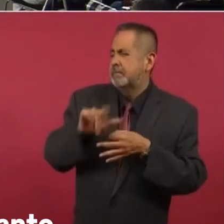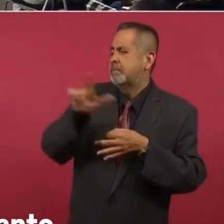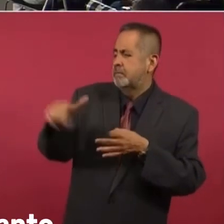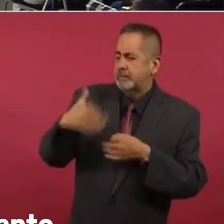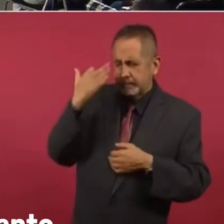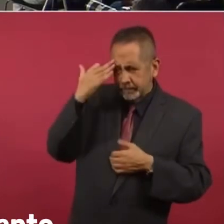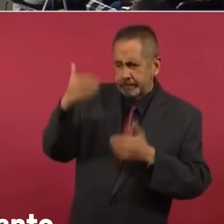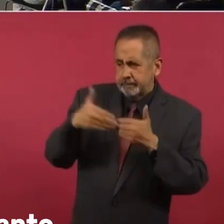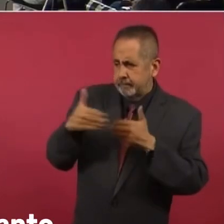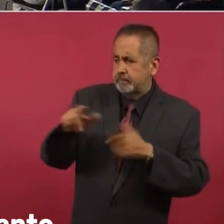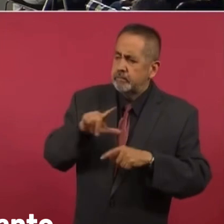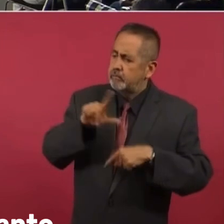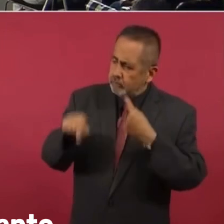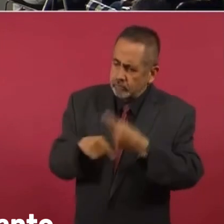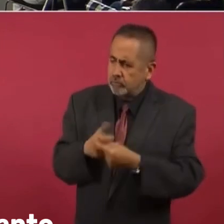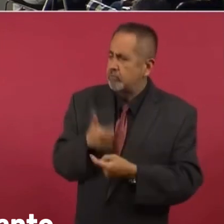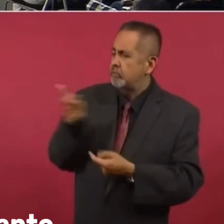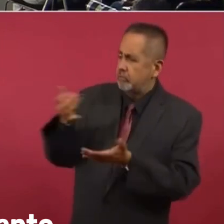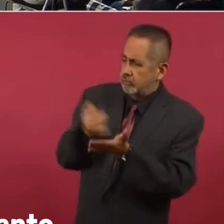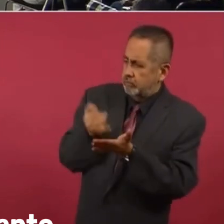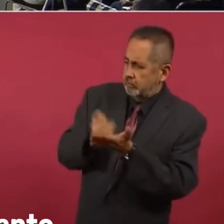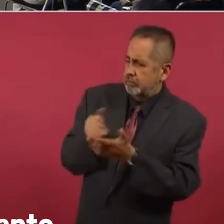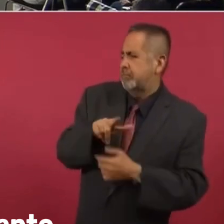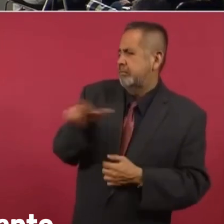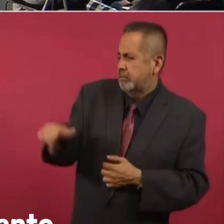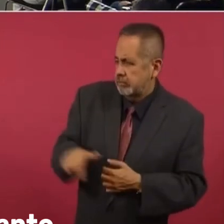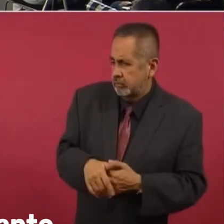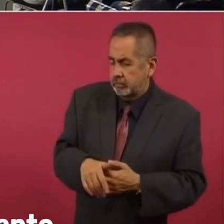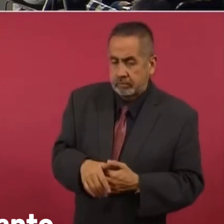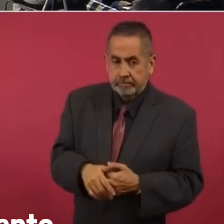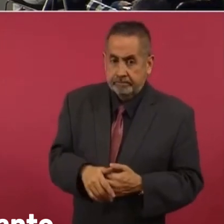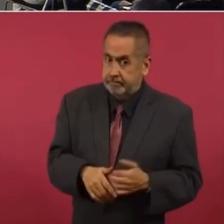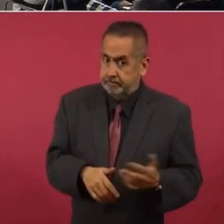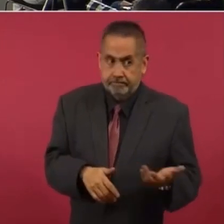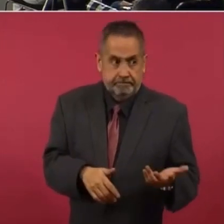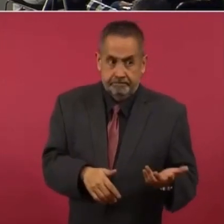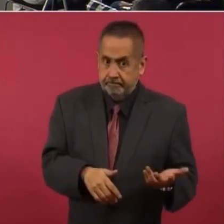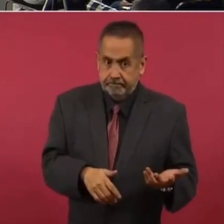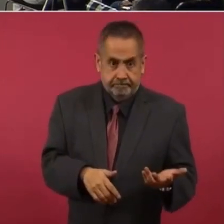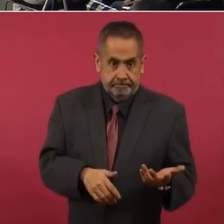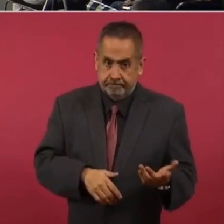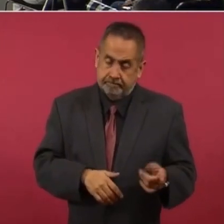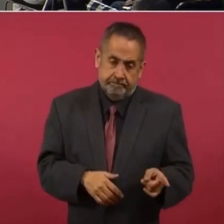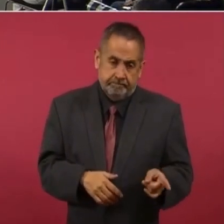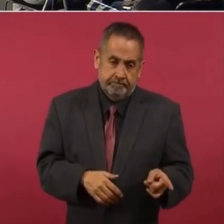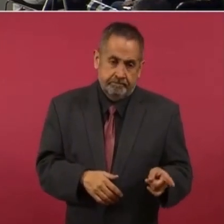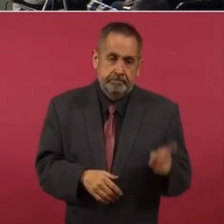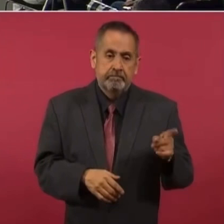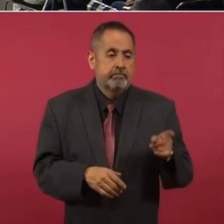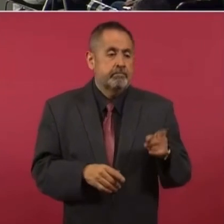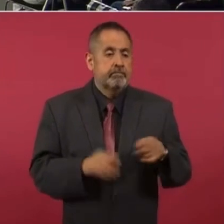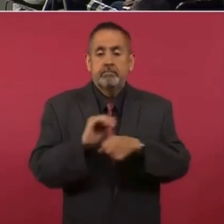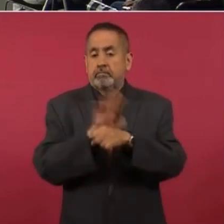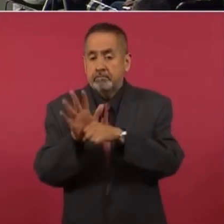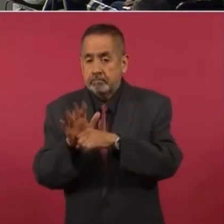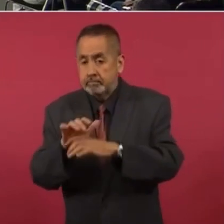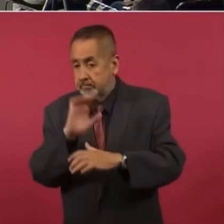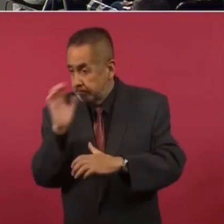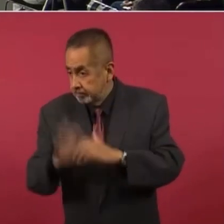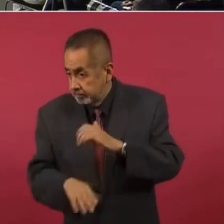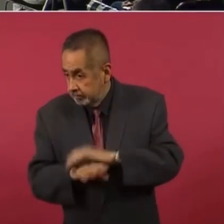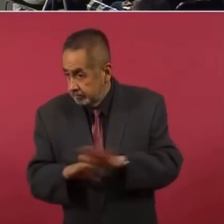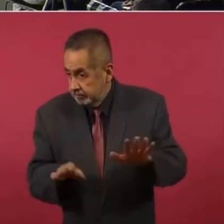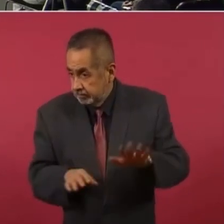prórroga para que no pagaran impuestos, en tanto pasaba la pandemia.